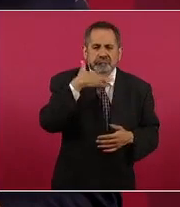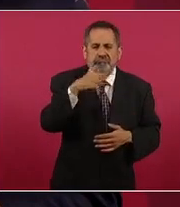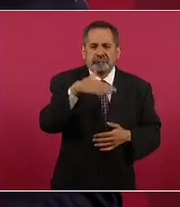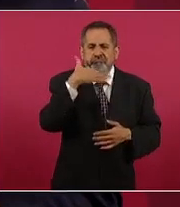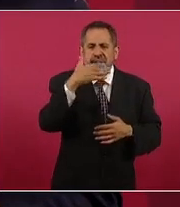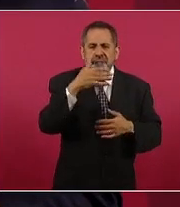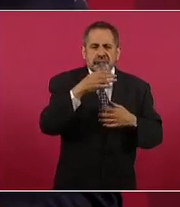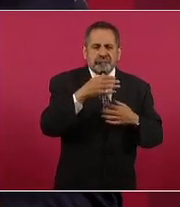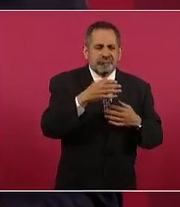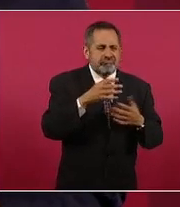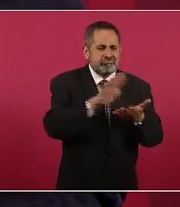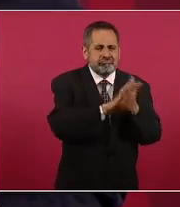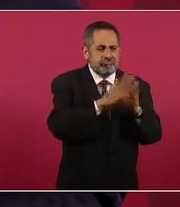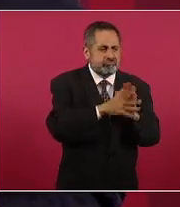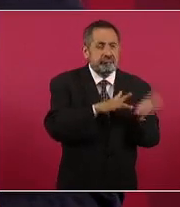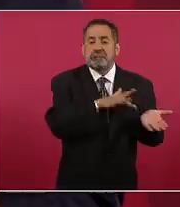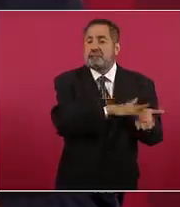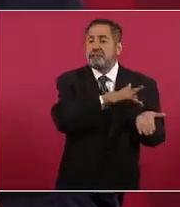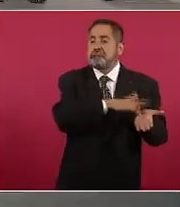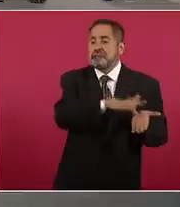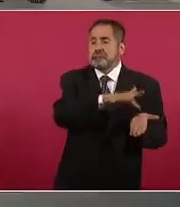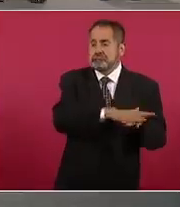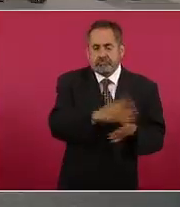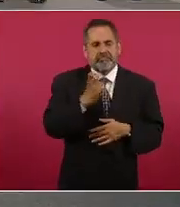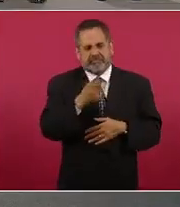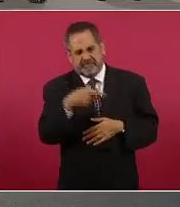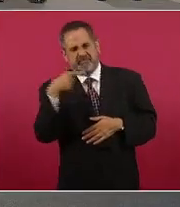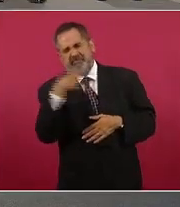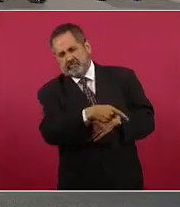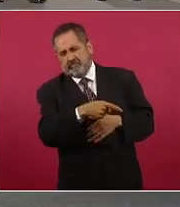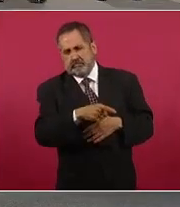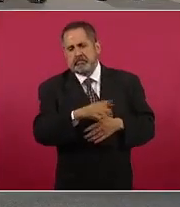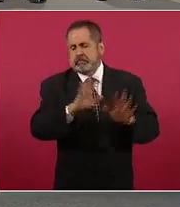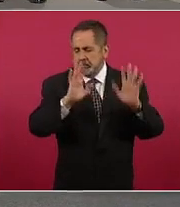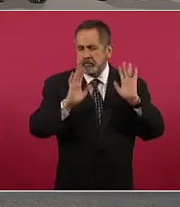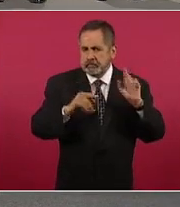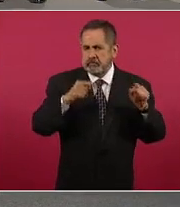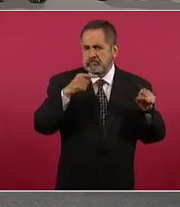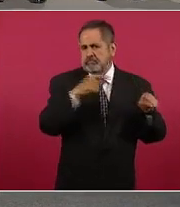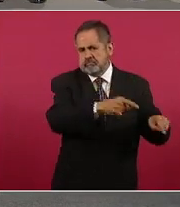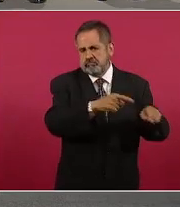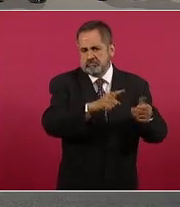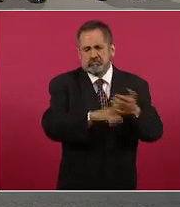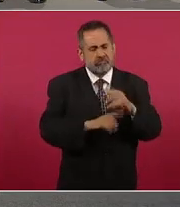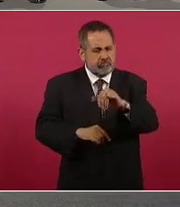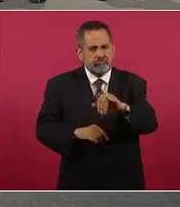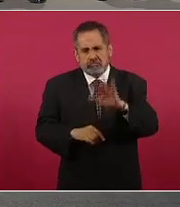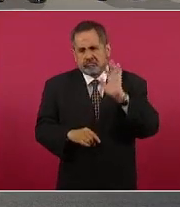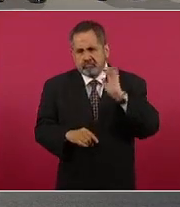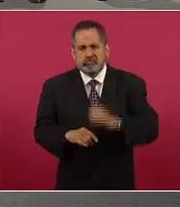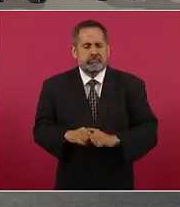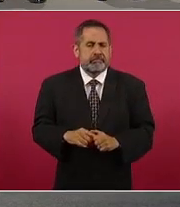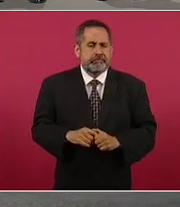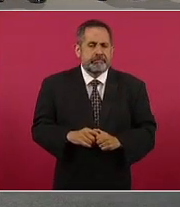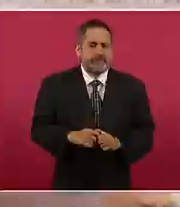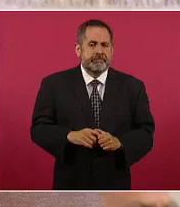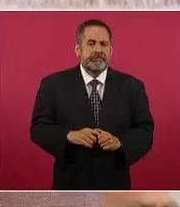y de injusticias aquí cuestionamos a los periodistas que